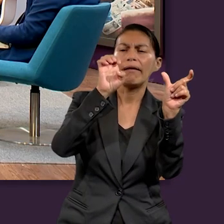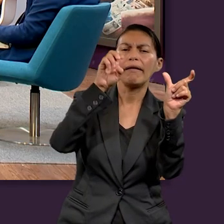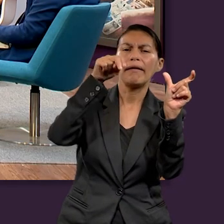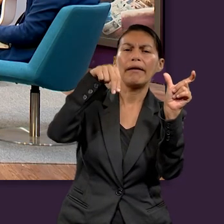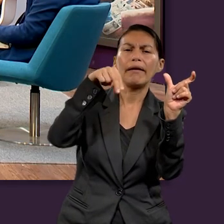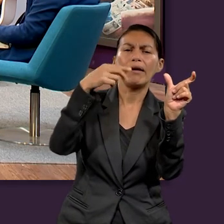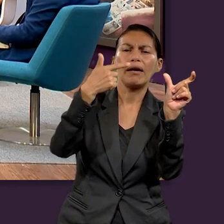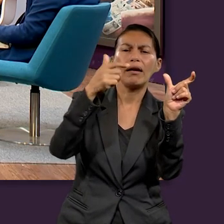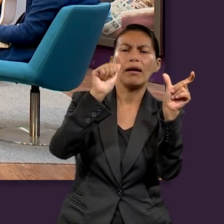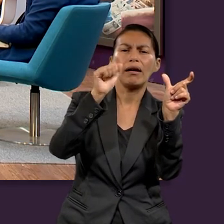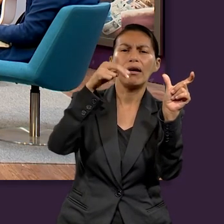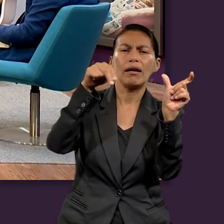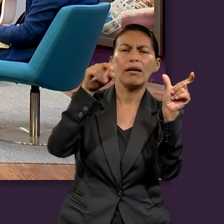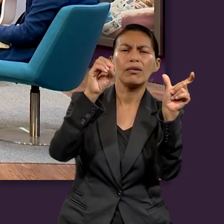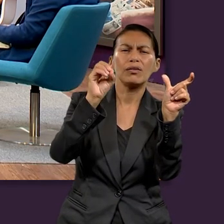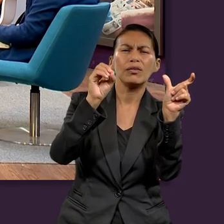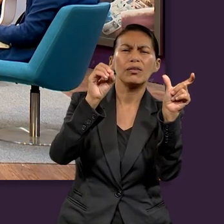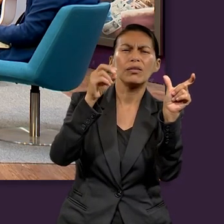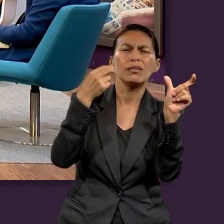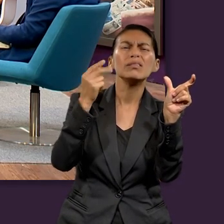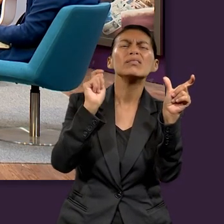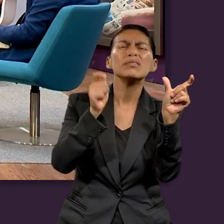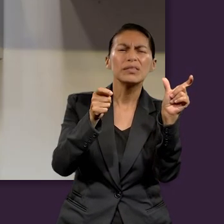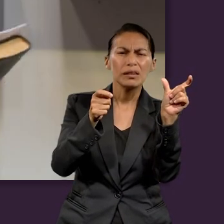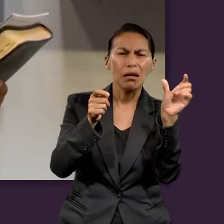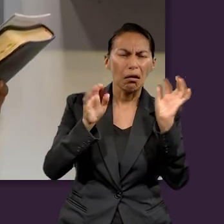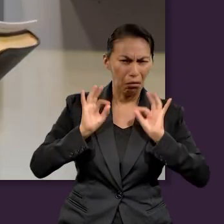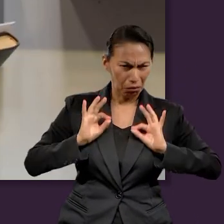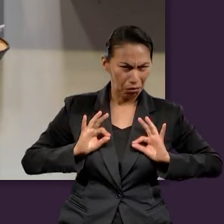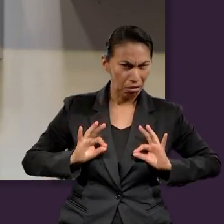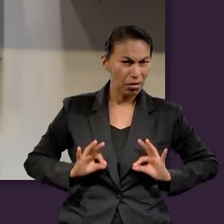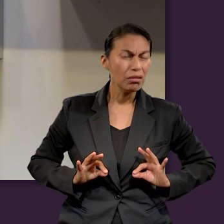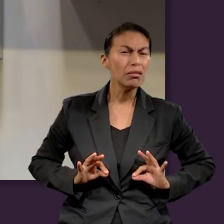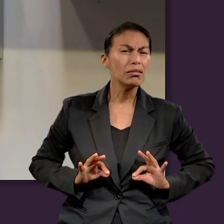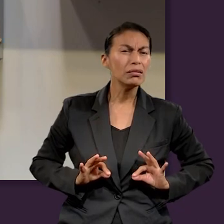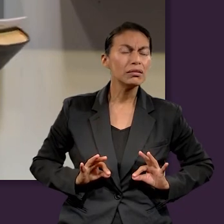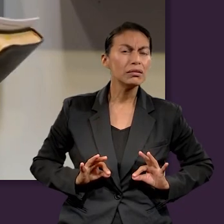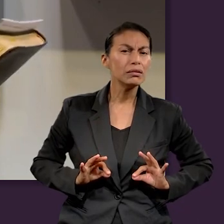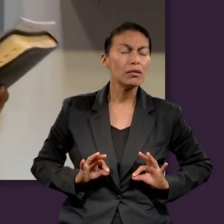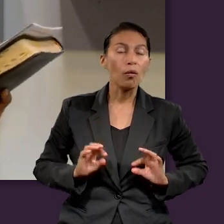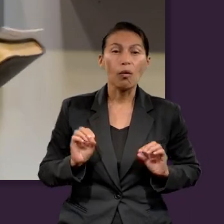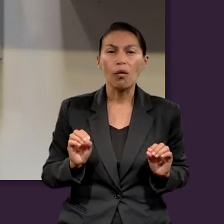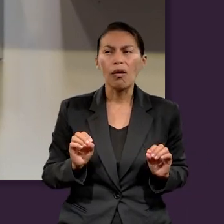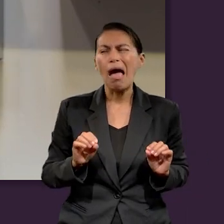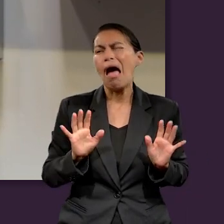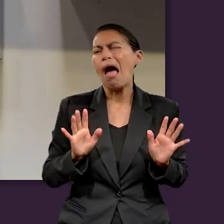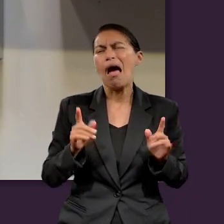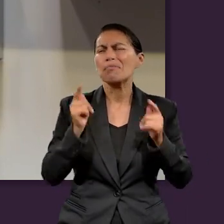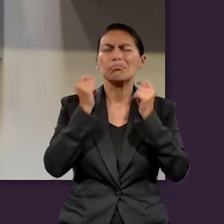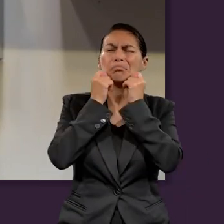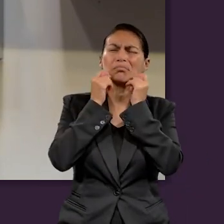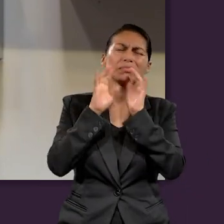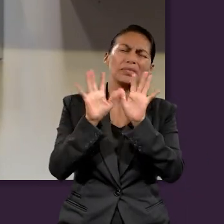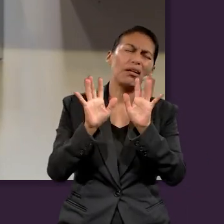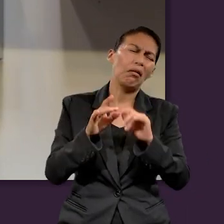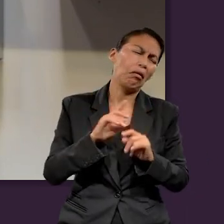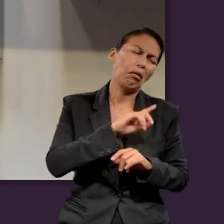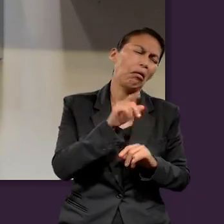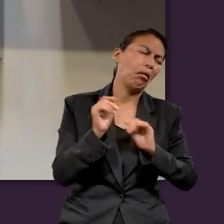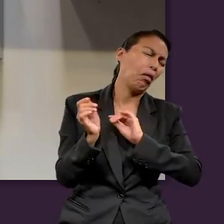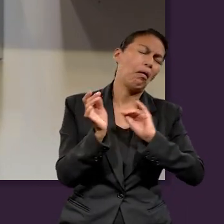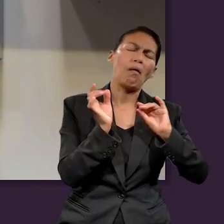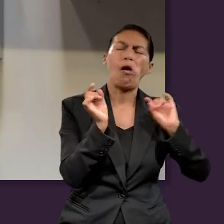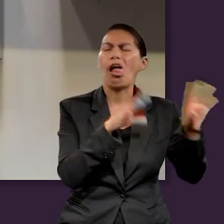engaño? ¿Se sienten tranquilos? ¿Se sienten que las cosas van a pasar?